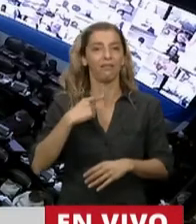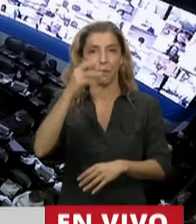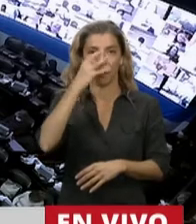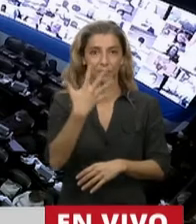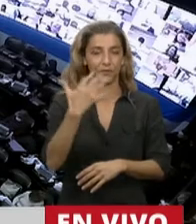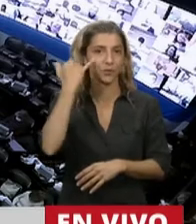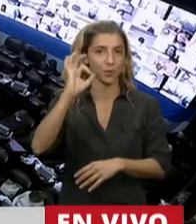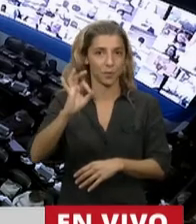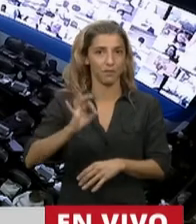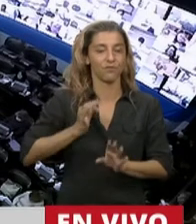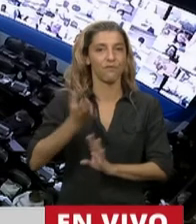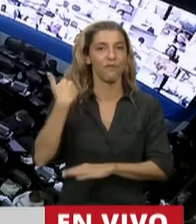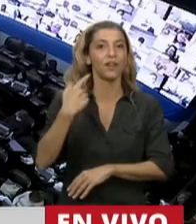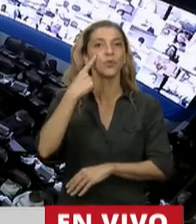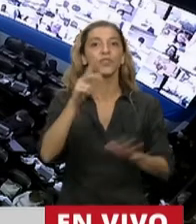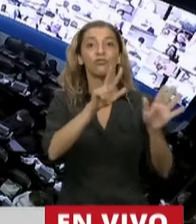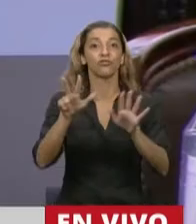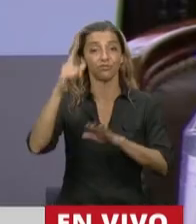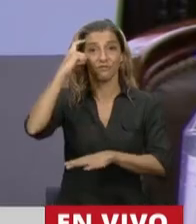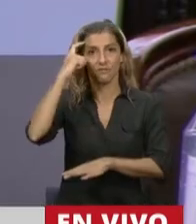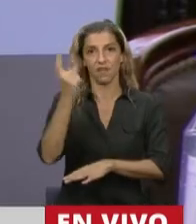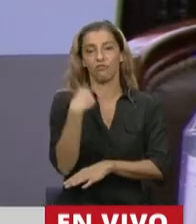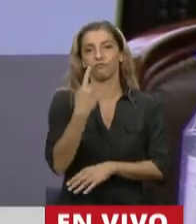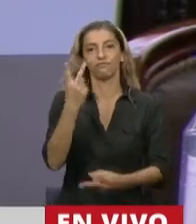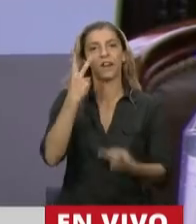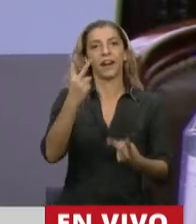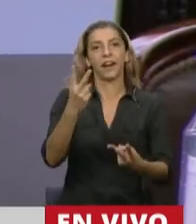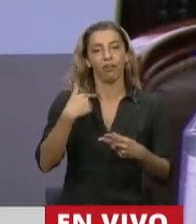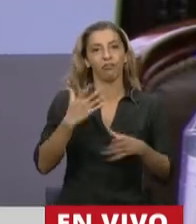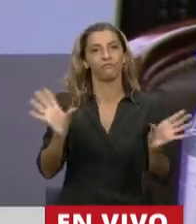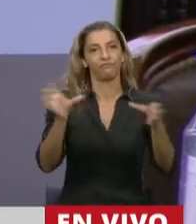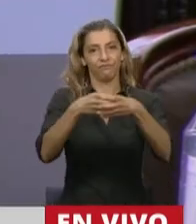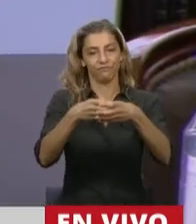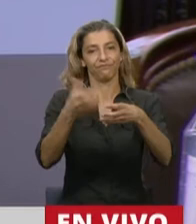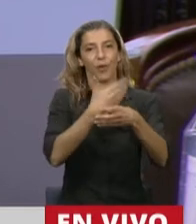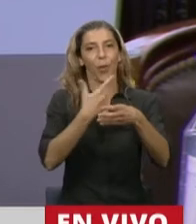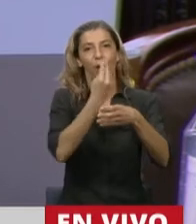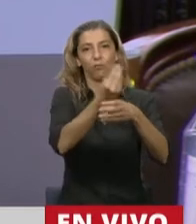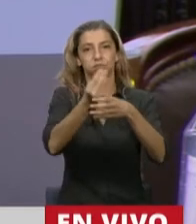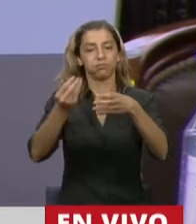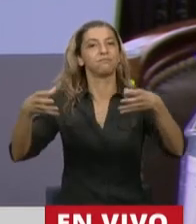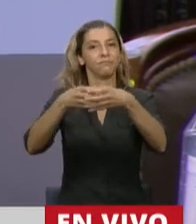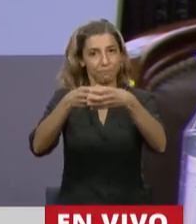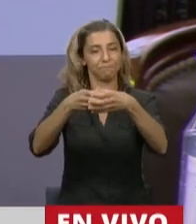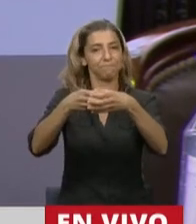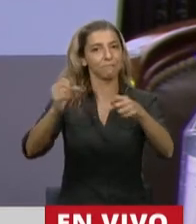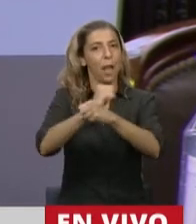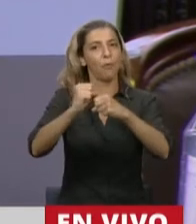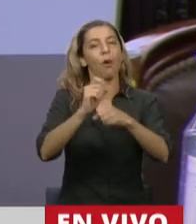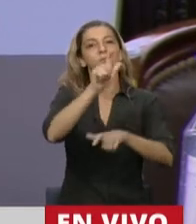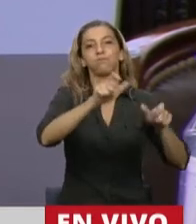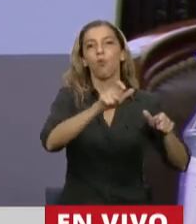se reconozca la autoridad de la Junta Revolucionaria y para que se